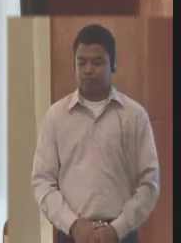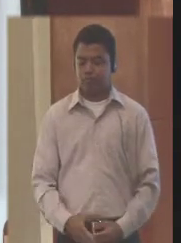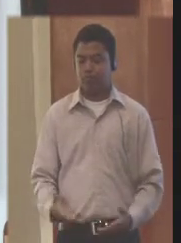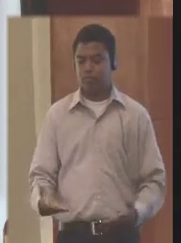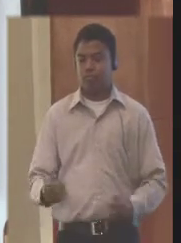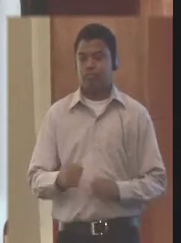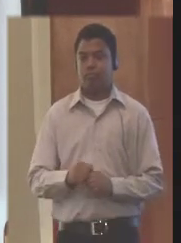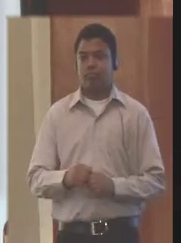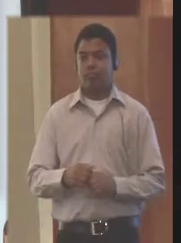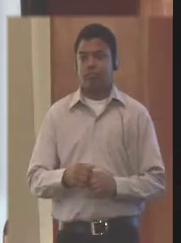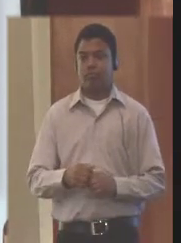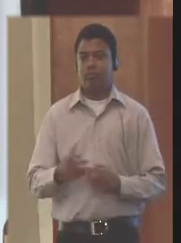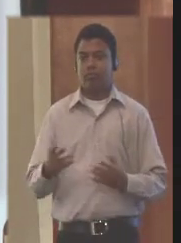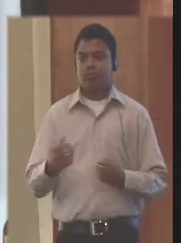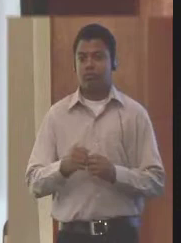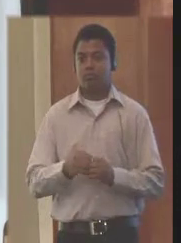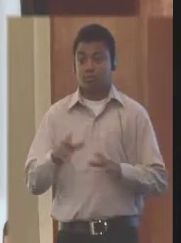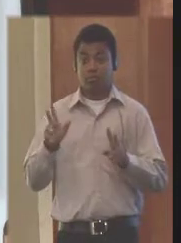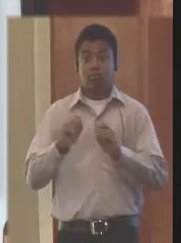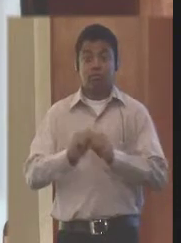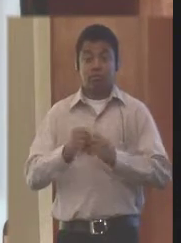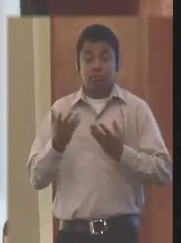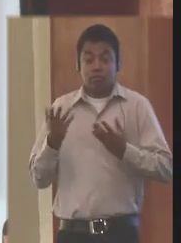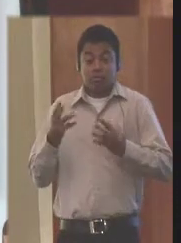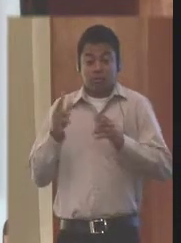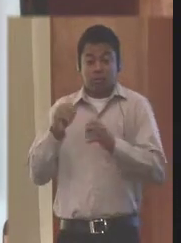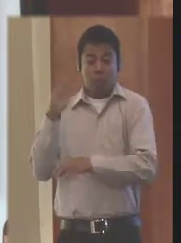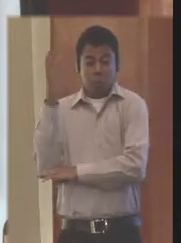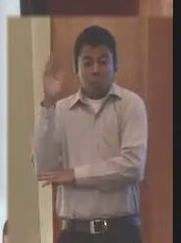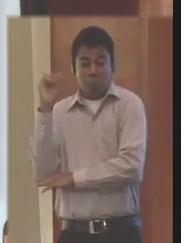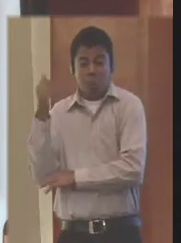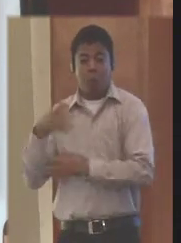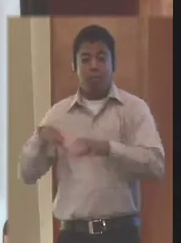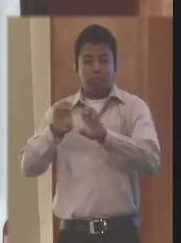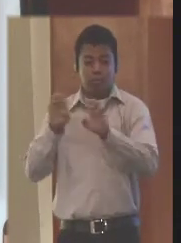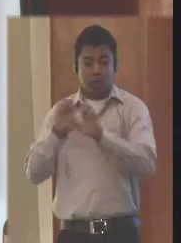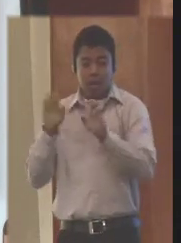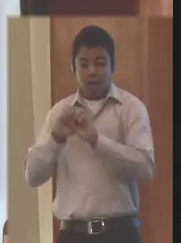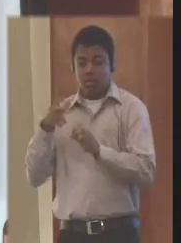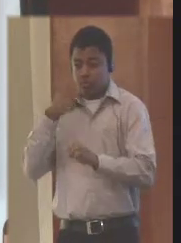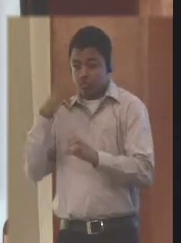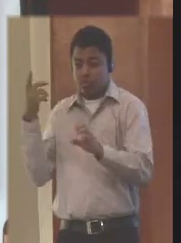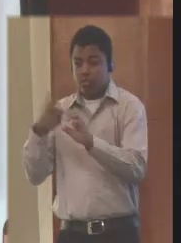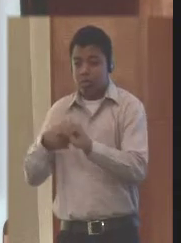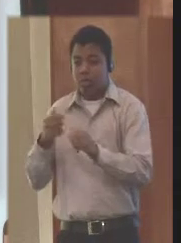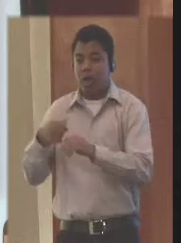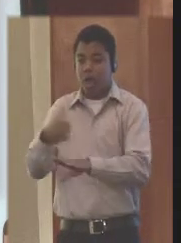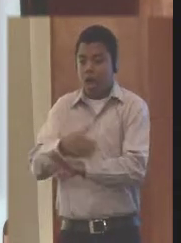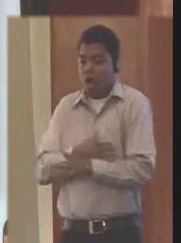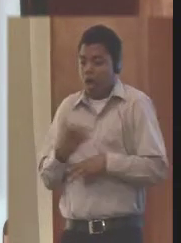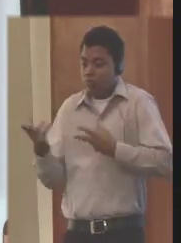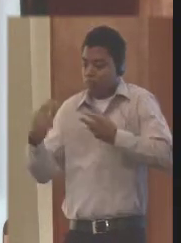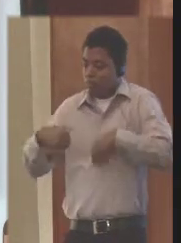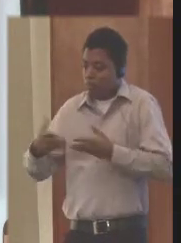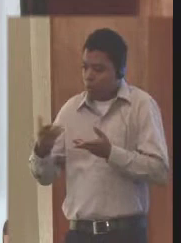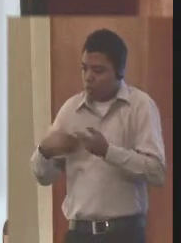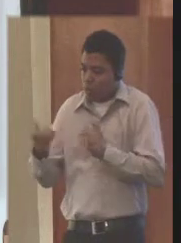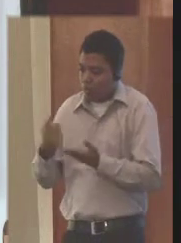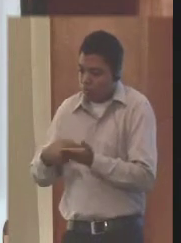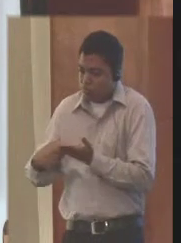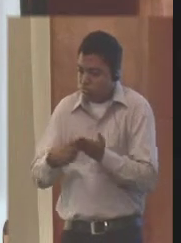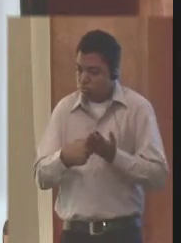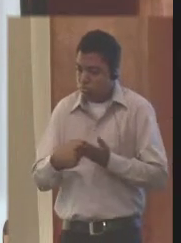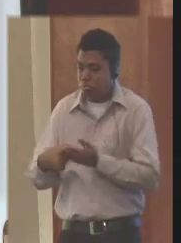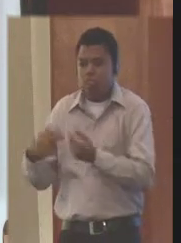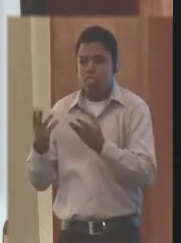algún momento con Ecopetrol, que es la empresa colombiana de petróleos, nos sentamos a visualizar la necesidad no solamente de hablar del